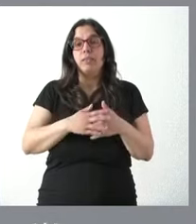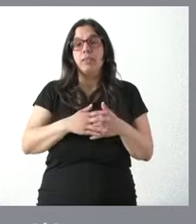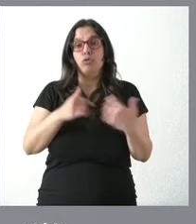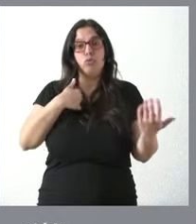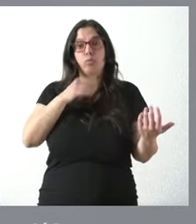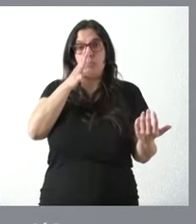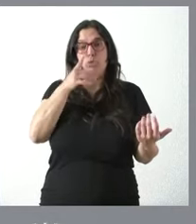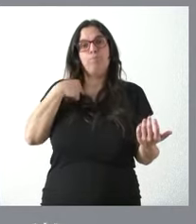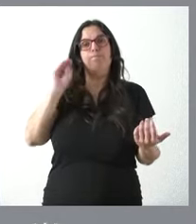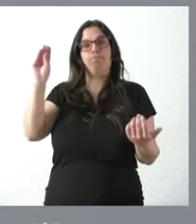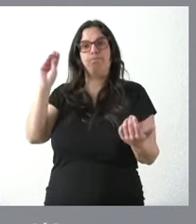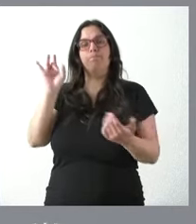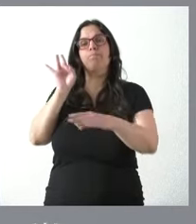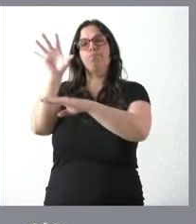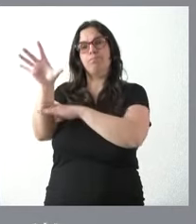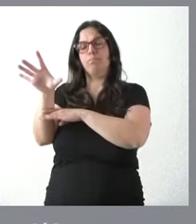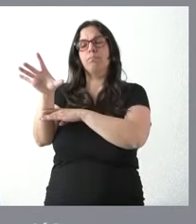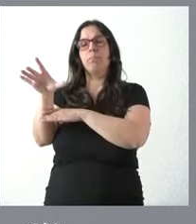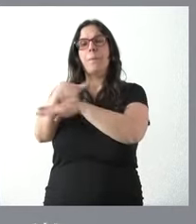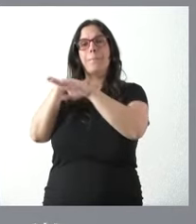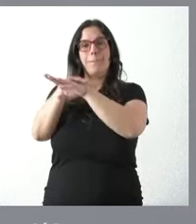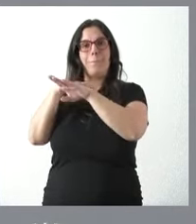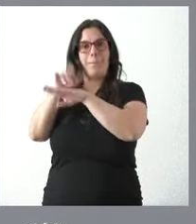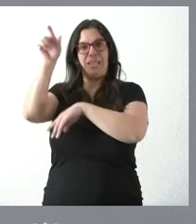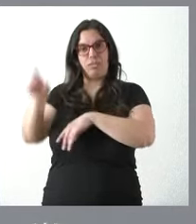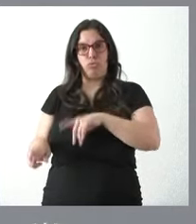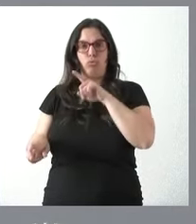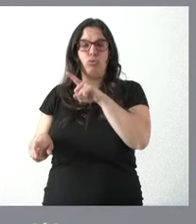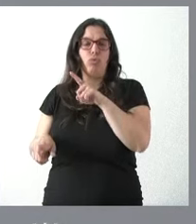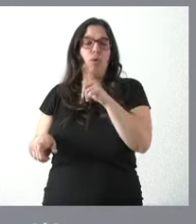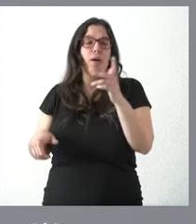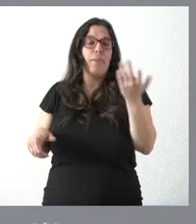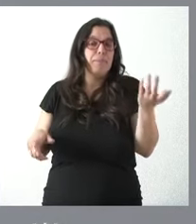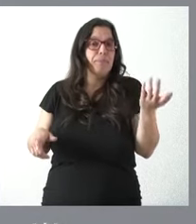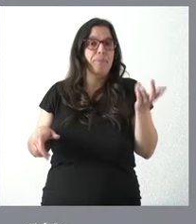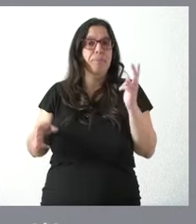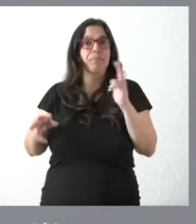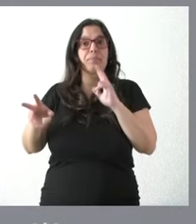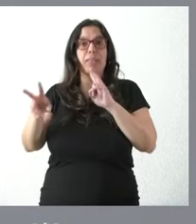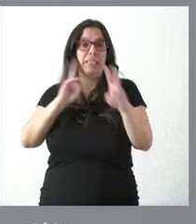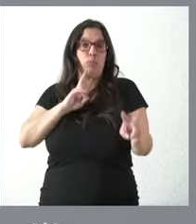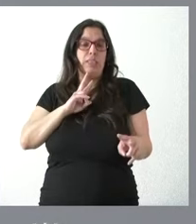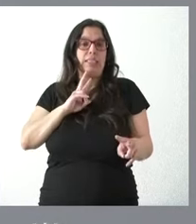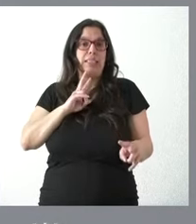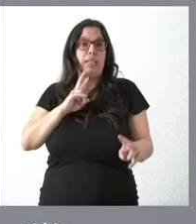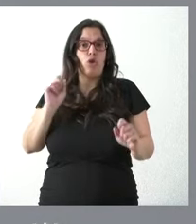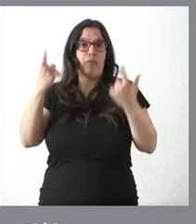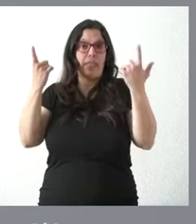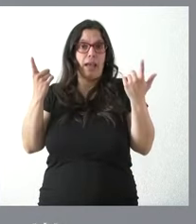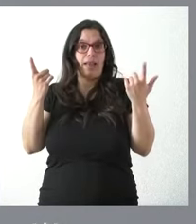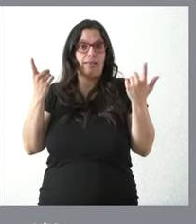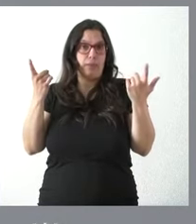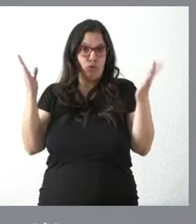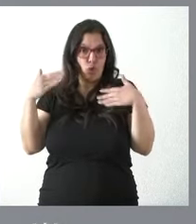al ministerio por carta como les he señalado y aunque no tuve la respuesta formal sí que espero